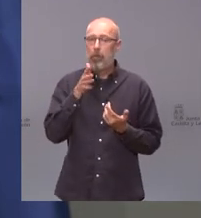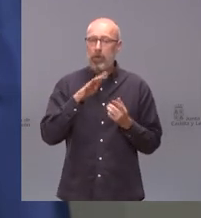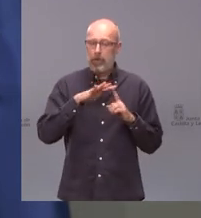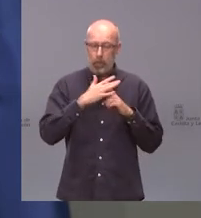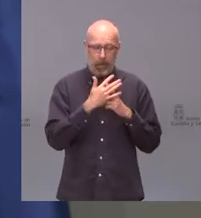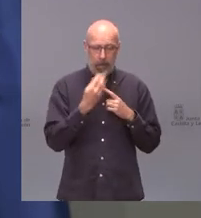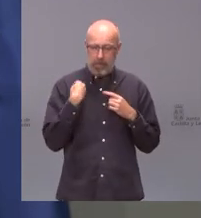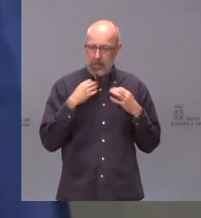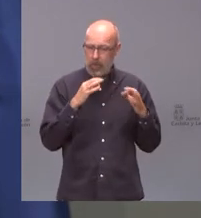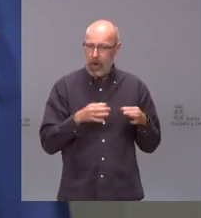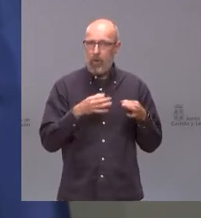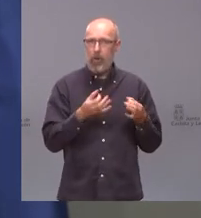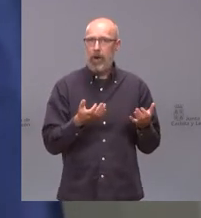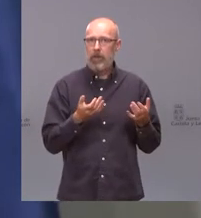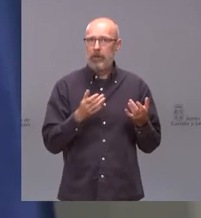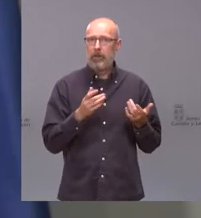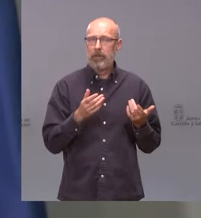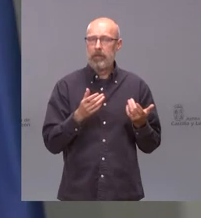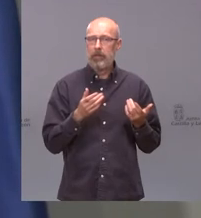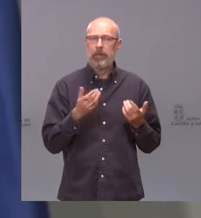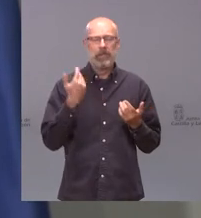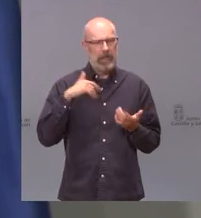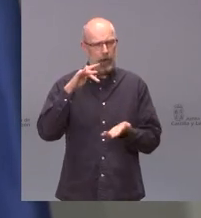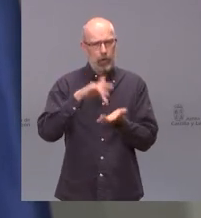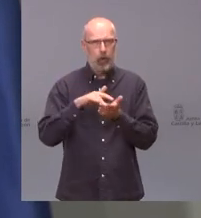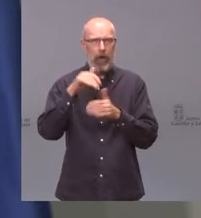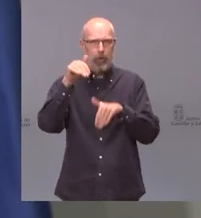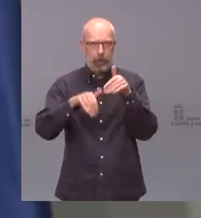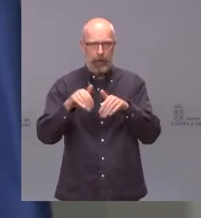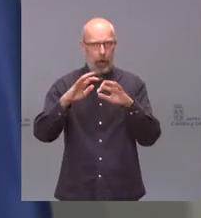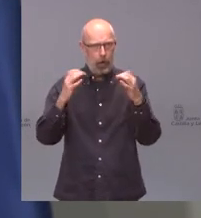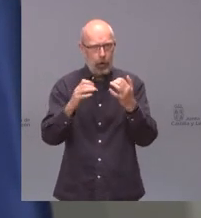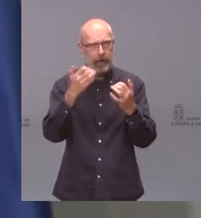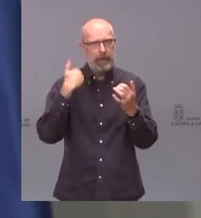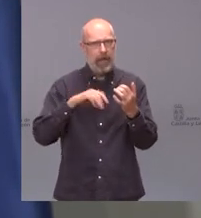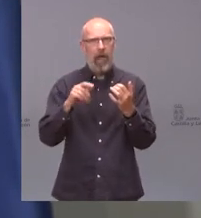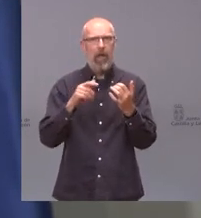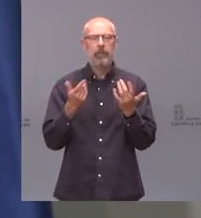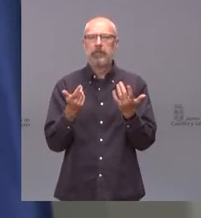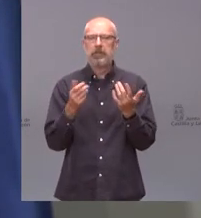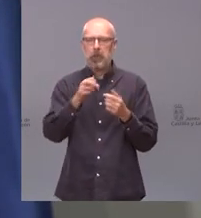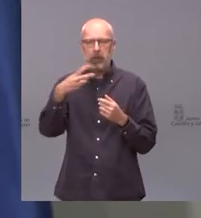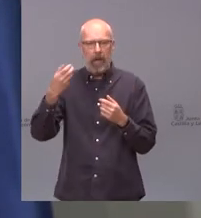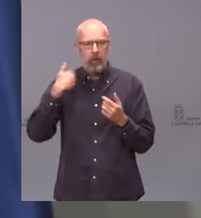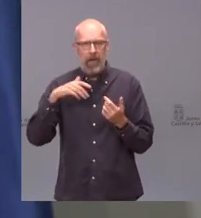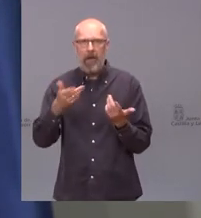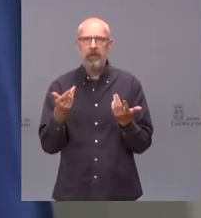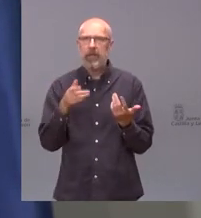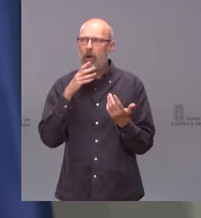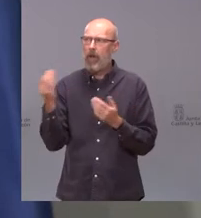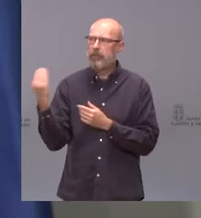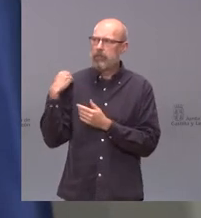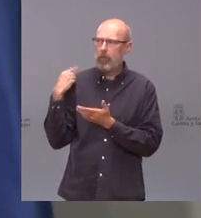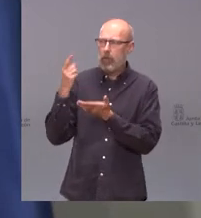de cuando esto ya se sometió a votación en las cortes y se decidió por tanto no acabo de